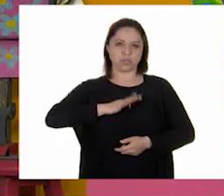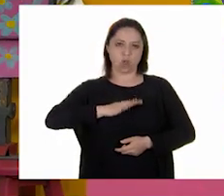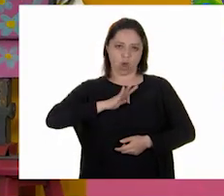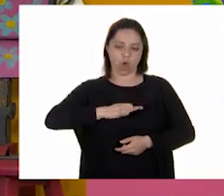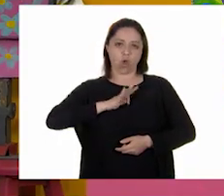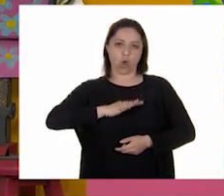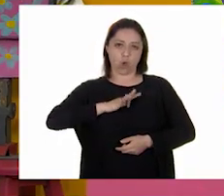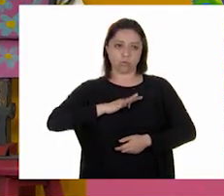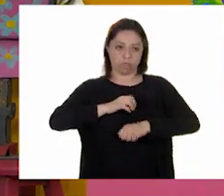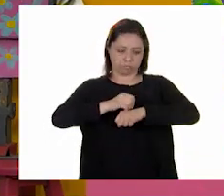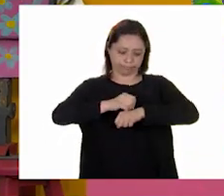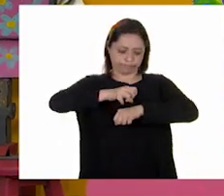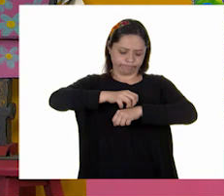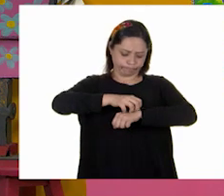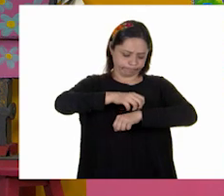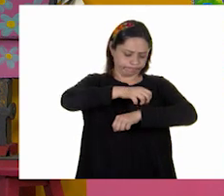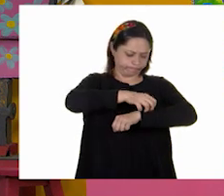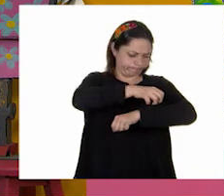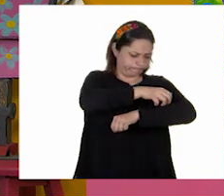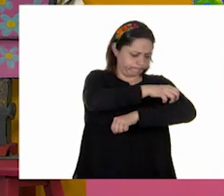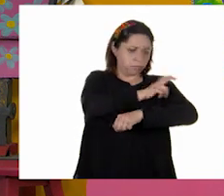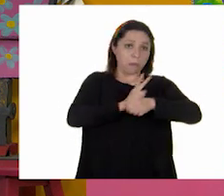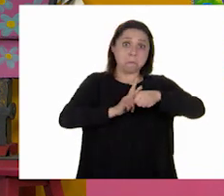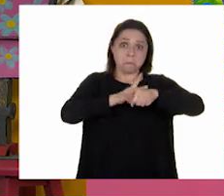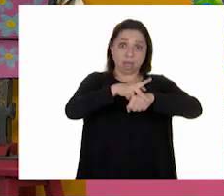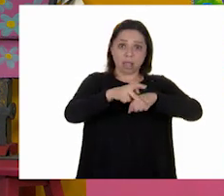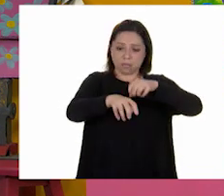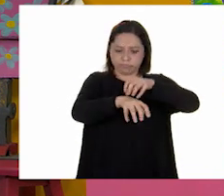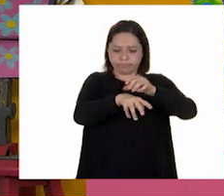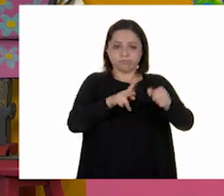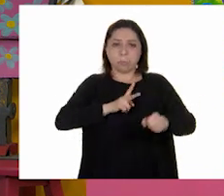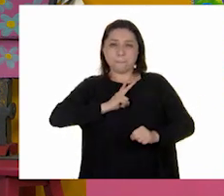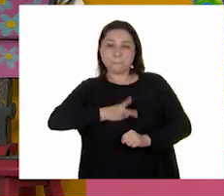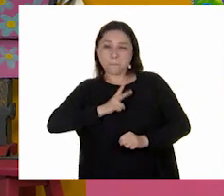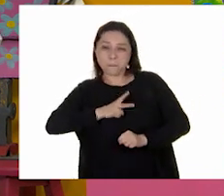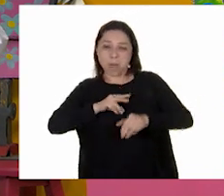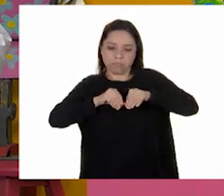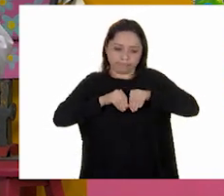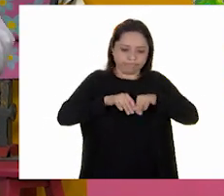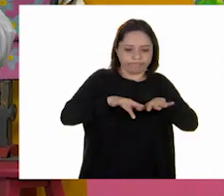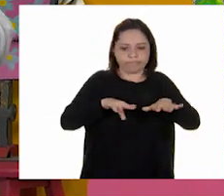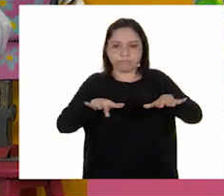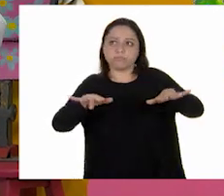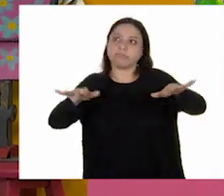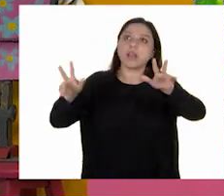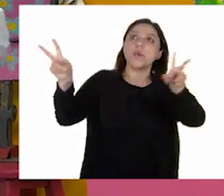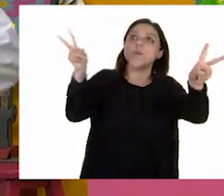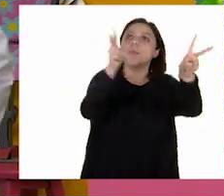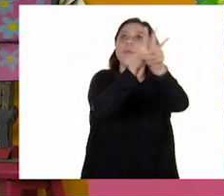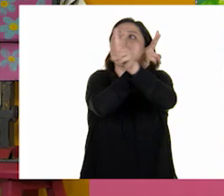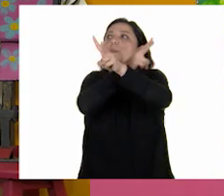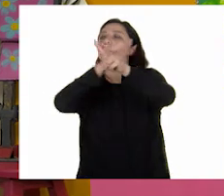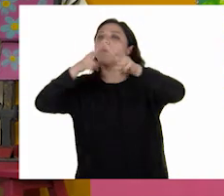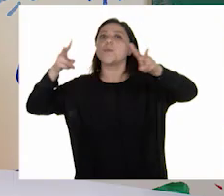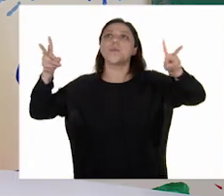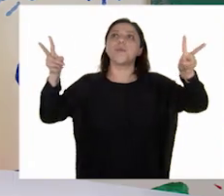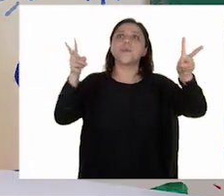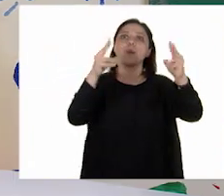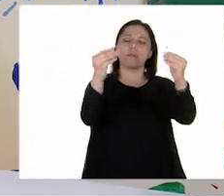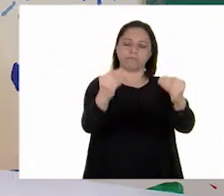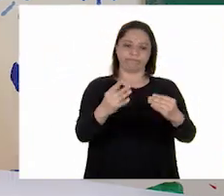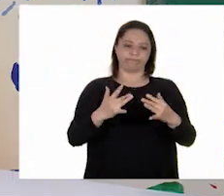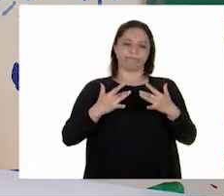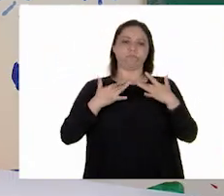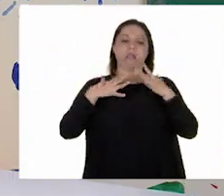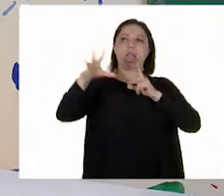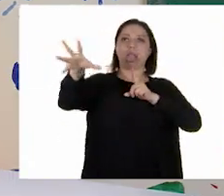presentan erupciones en la piel. Es causada por un virus que se propaga a través del aire o por contacto cercano. Existe